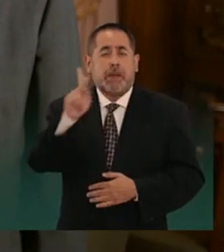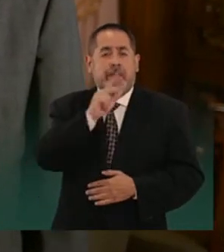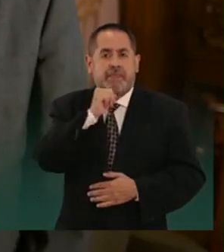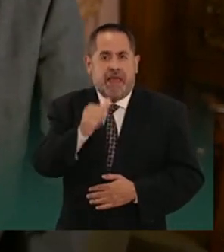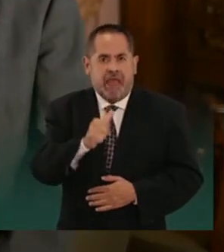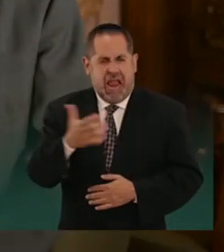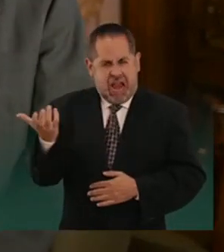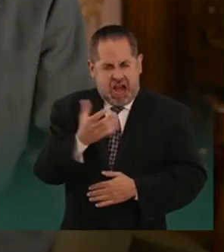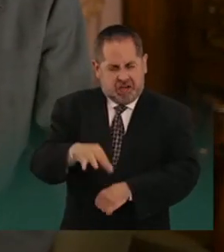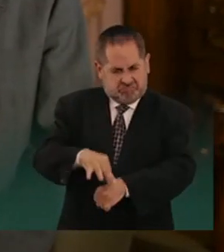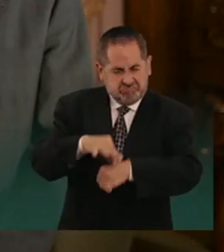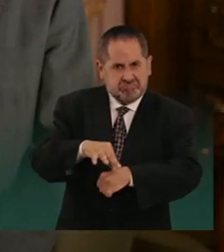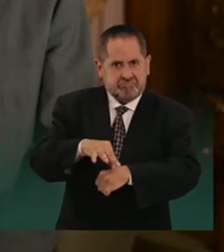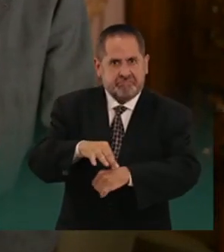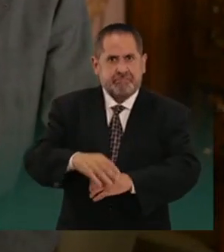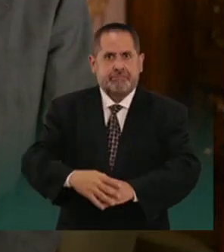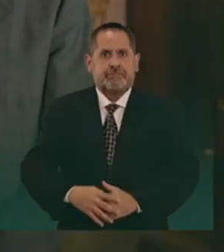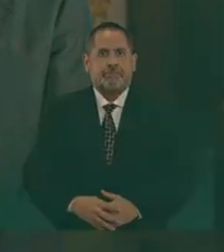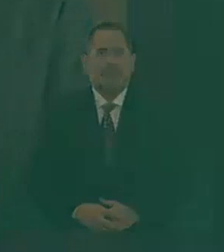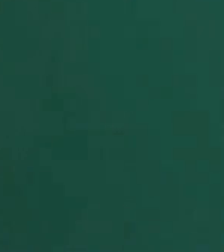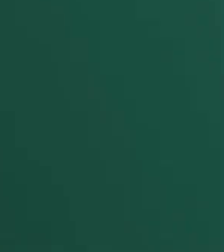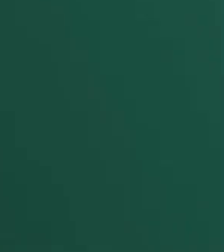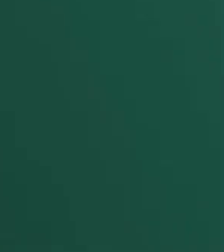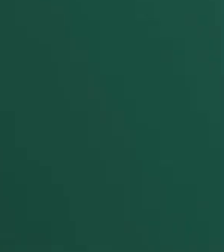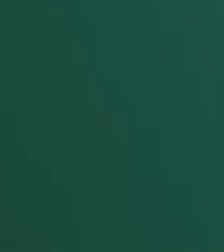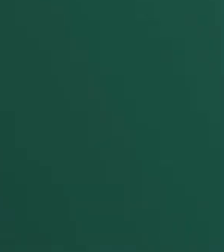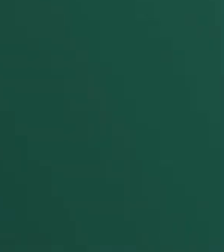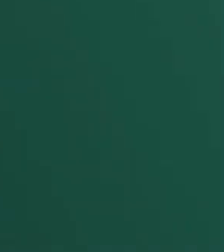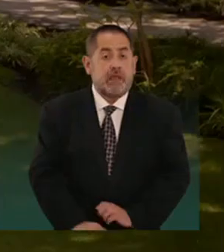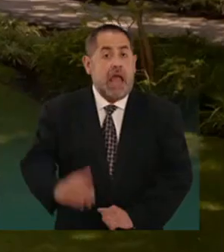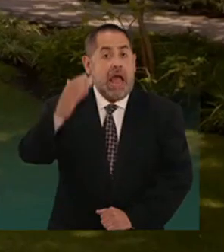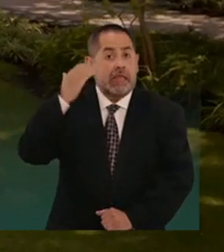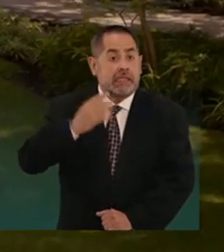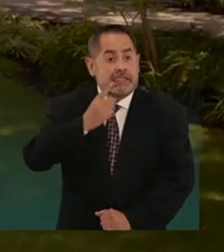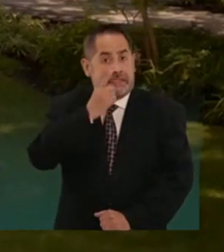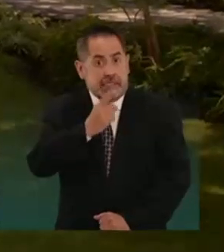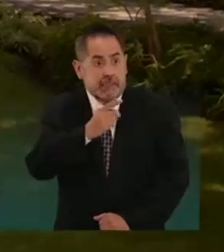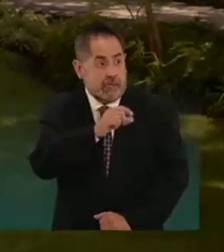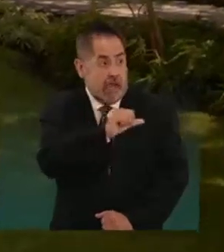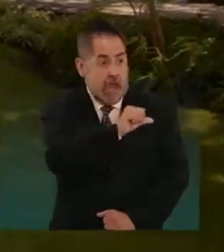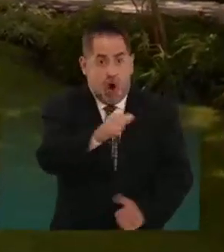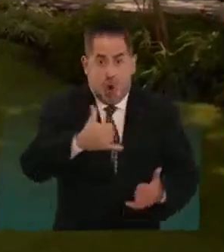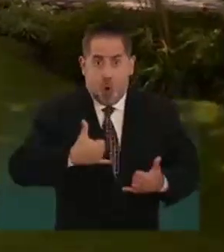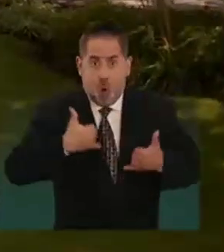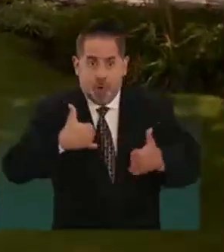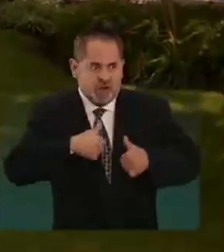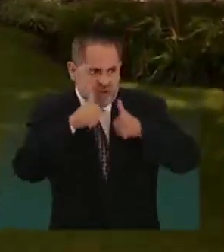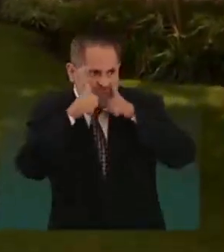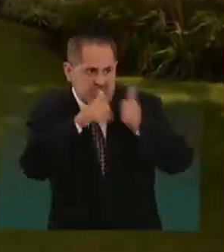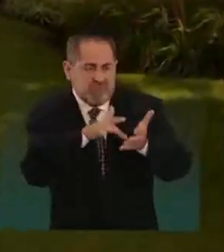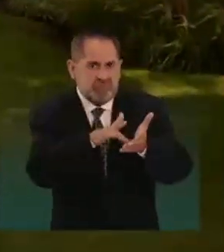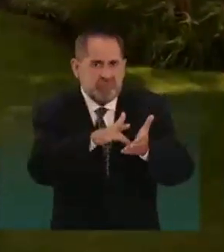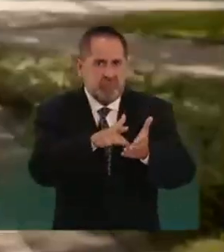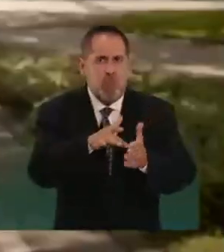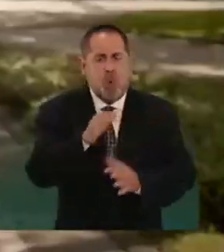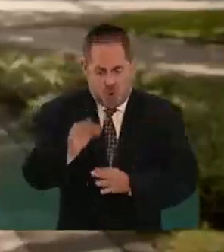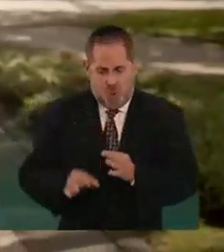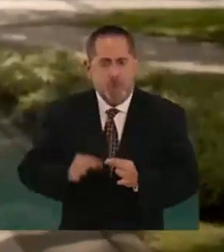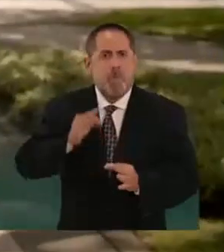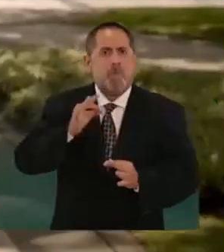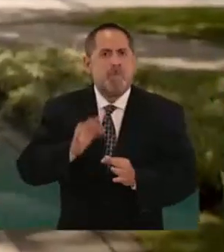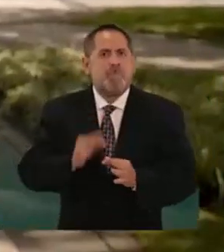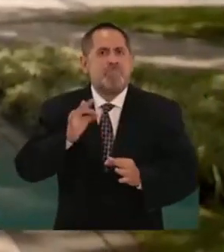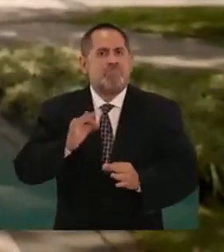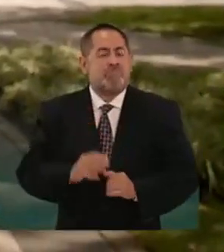Tercer No palabras. Tercer informe. Dijimos que íbamos a atender a los jóvenes y